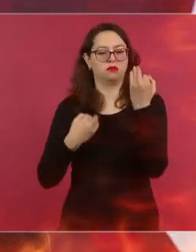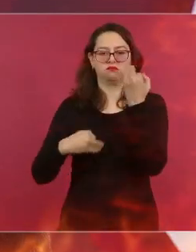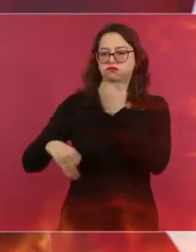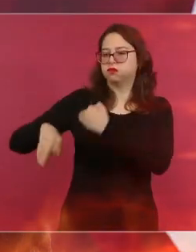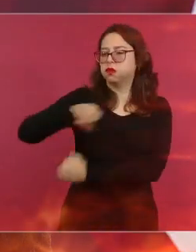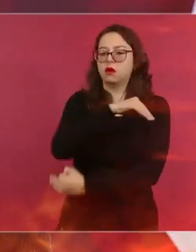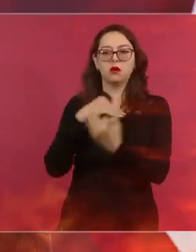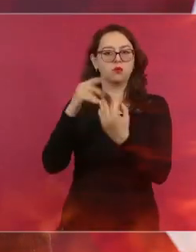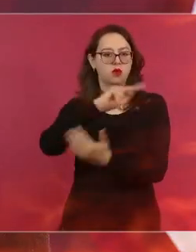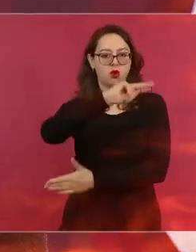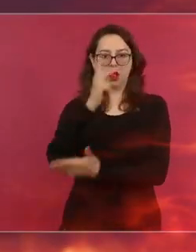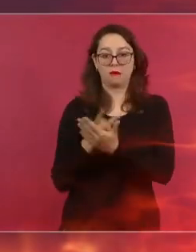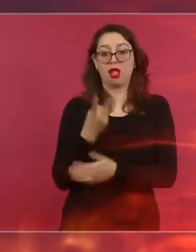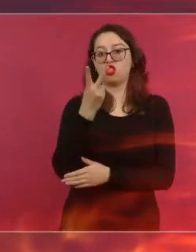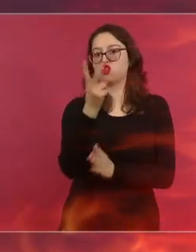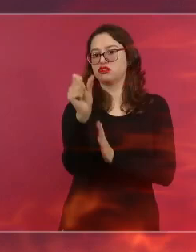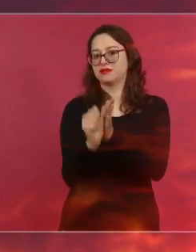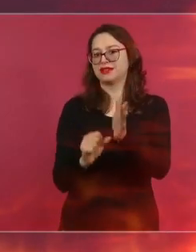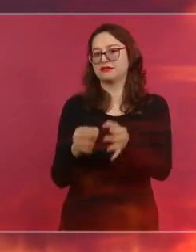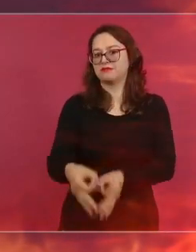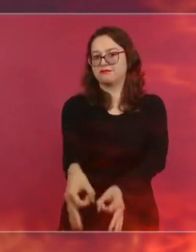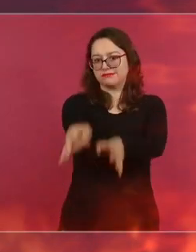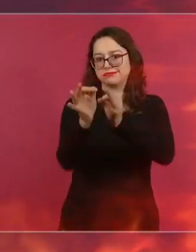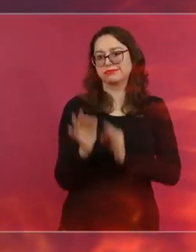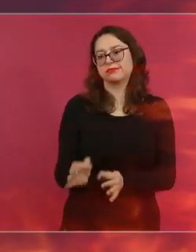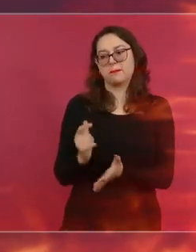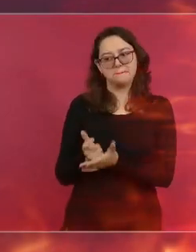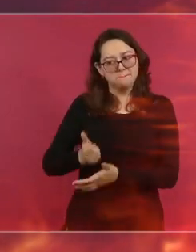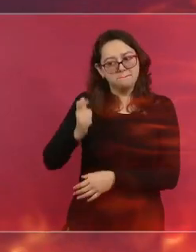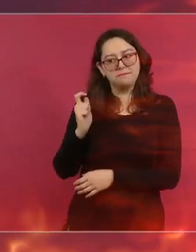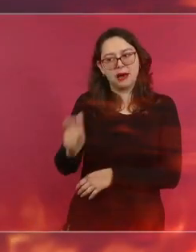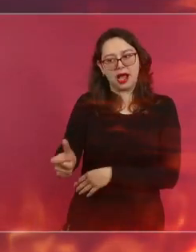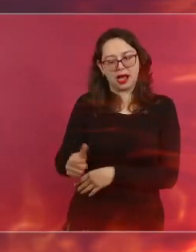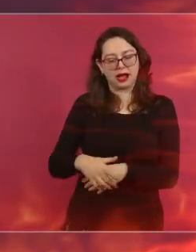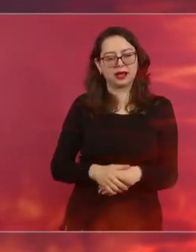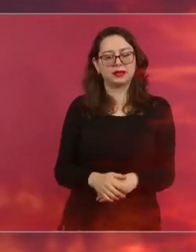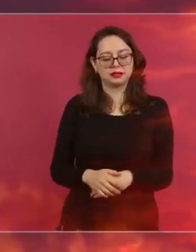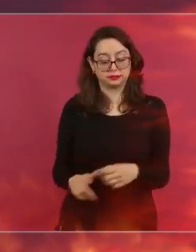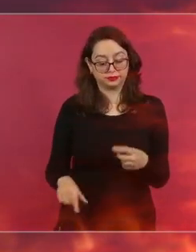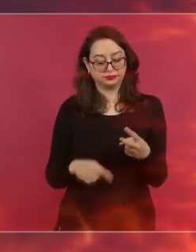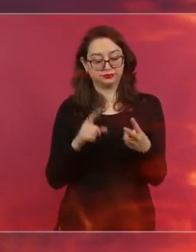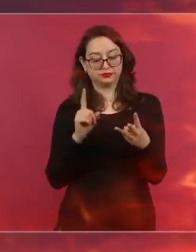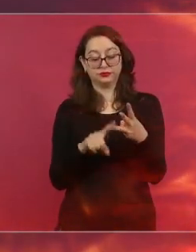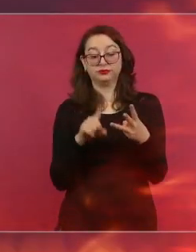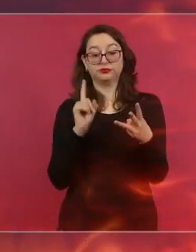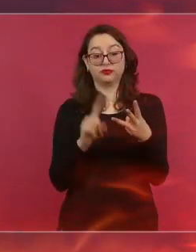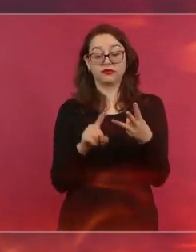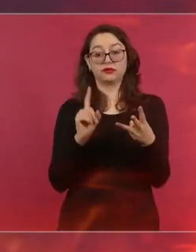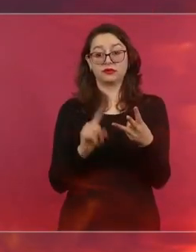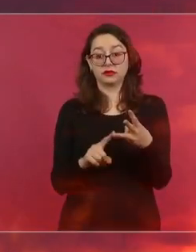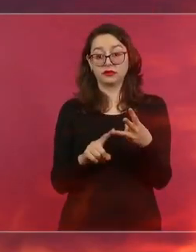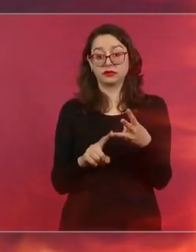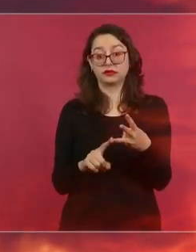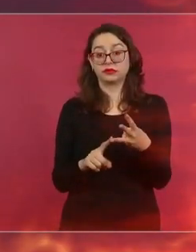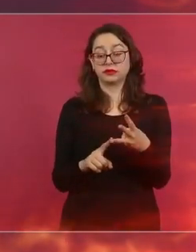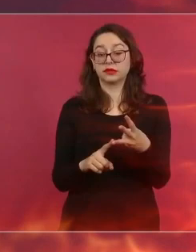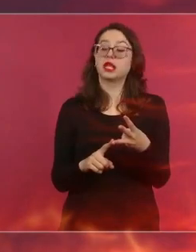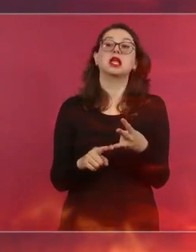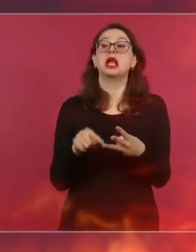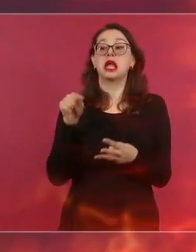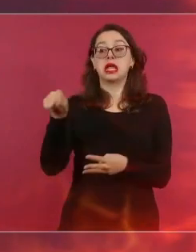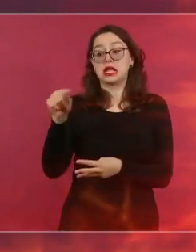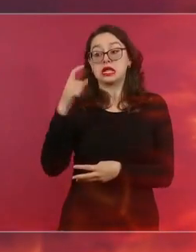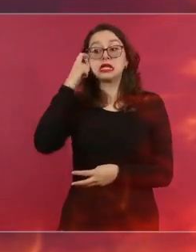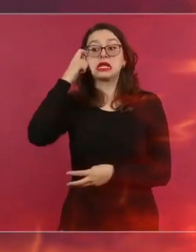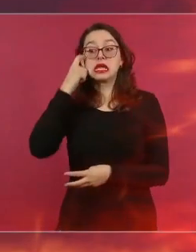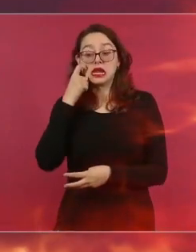Se van a establecer seis meses de prórroga para el pago de Infonavit, Foviste y Seguro Social. No se va a pagar el servicio de